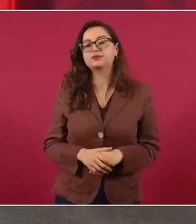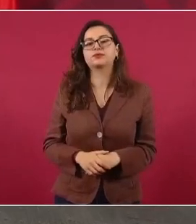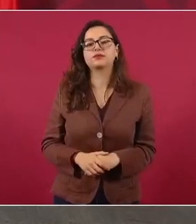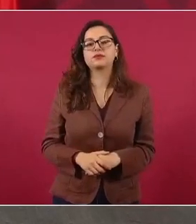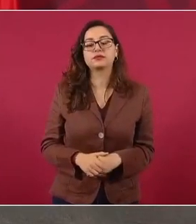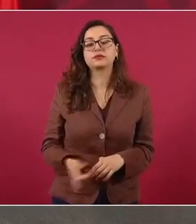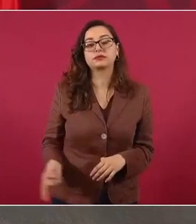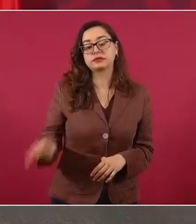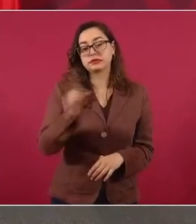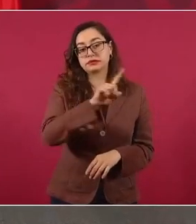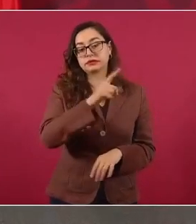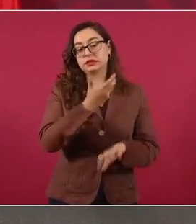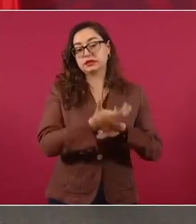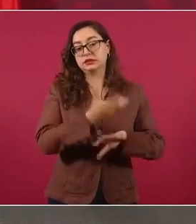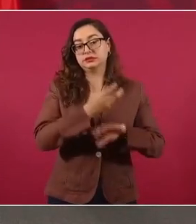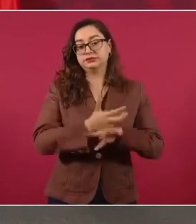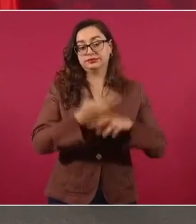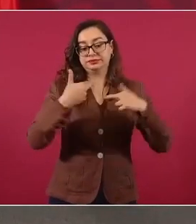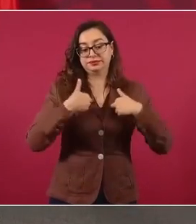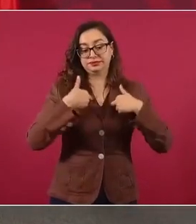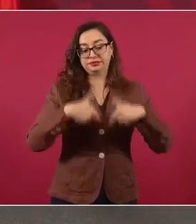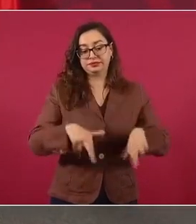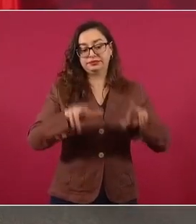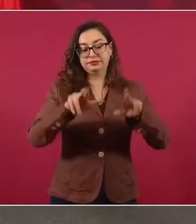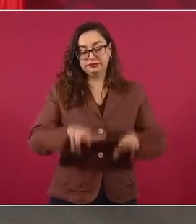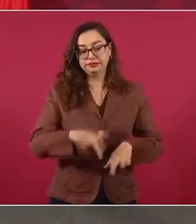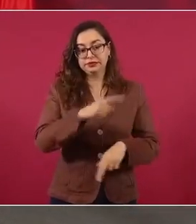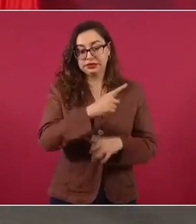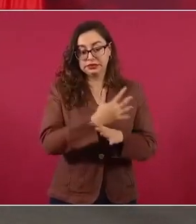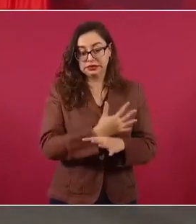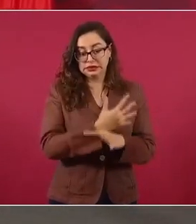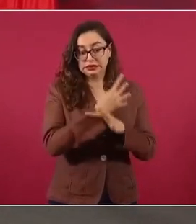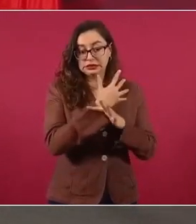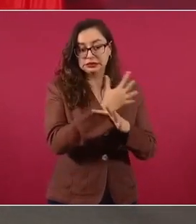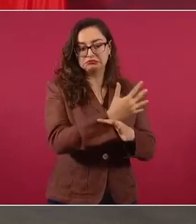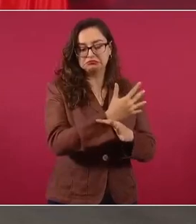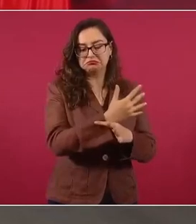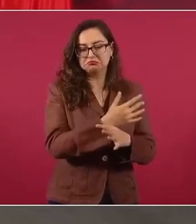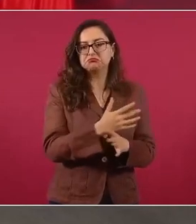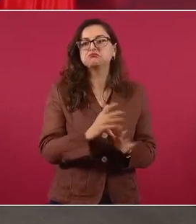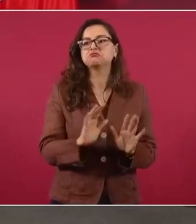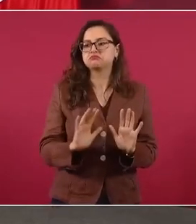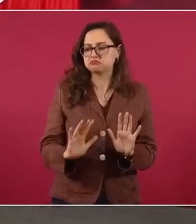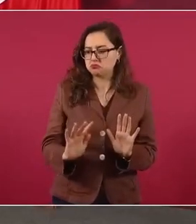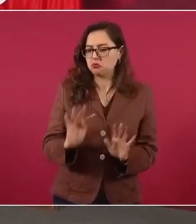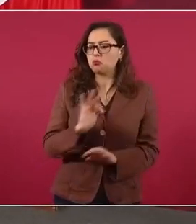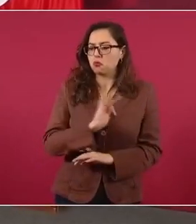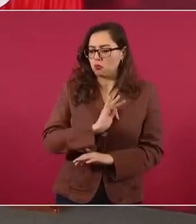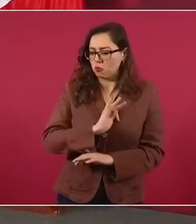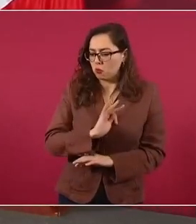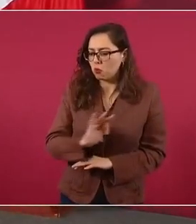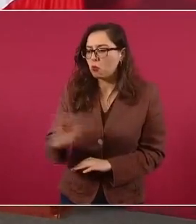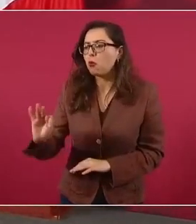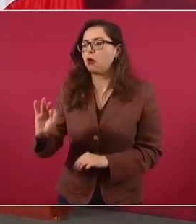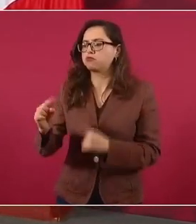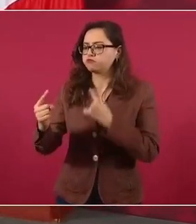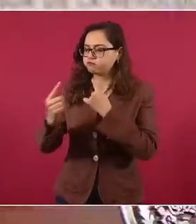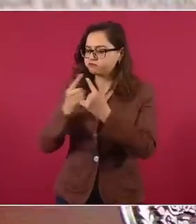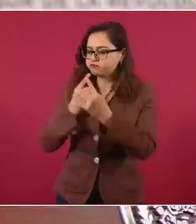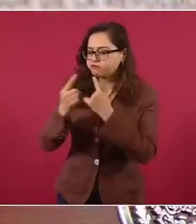Blinken, de que no descartan la posibilidad de establecer negociaciones